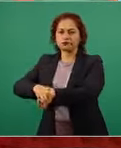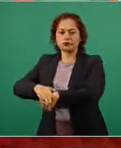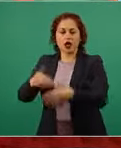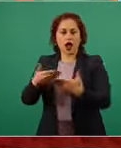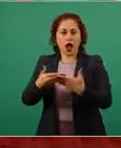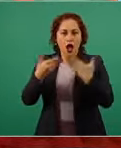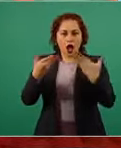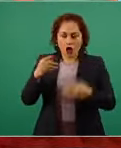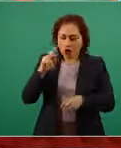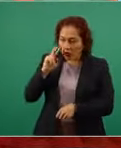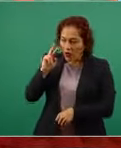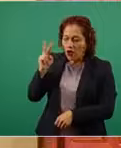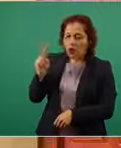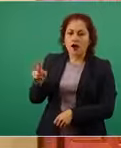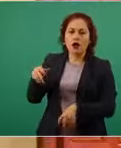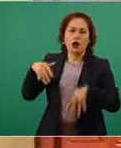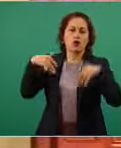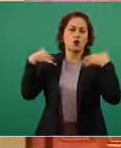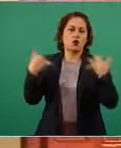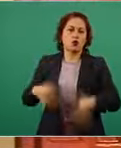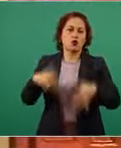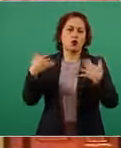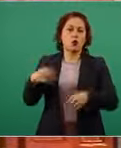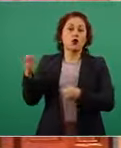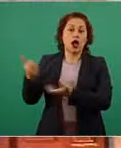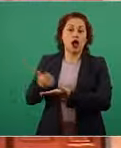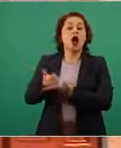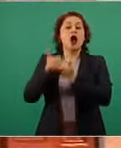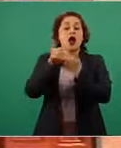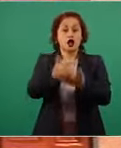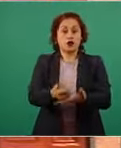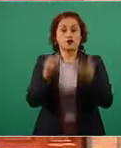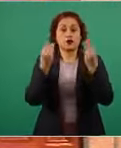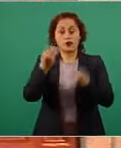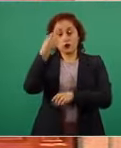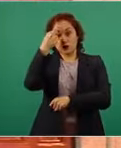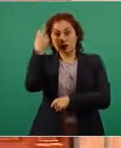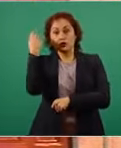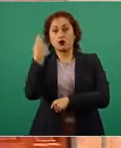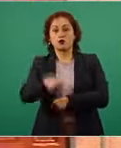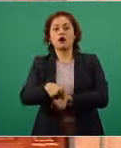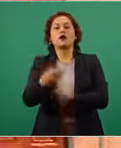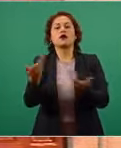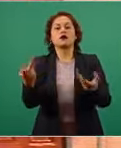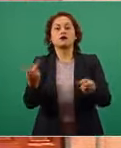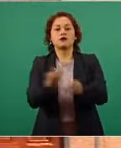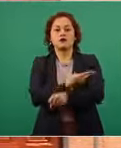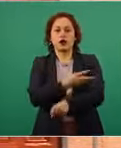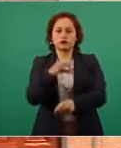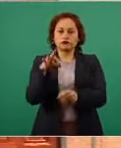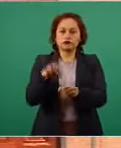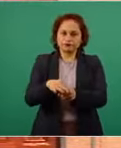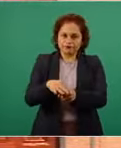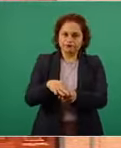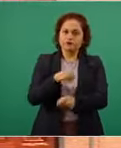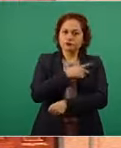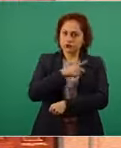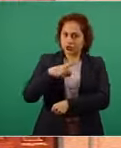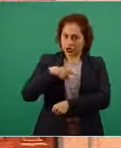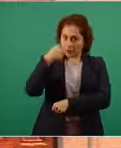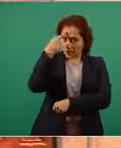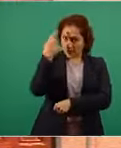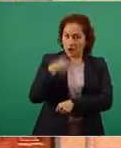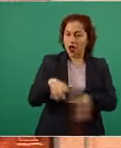mucho la voluntad presidencial de hacer valer el sufragio efectivo y convertir en realidad un